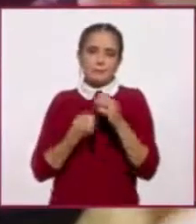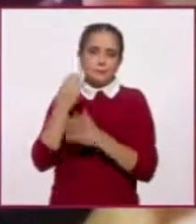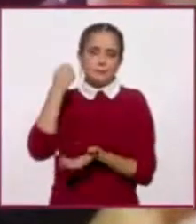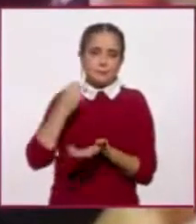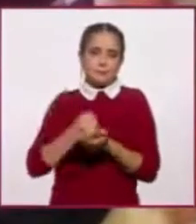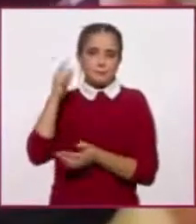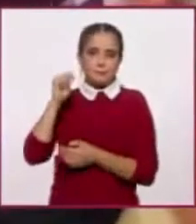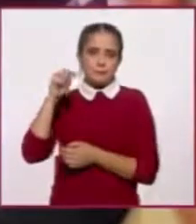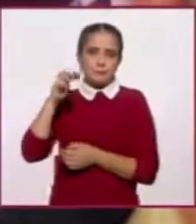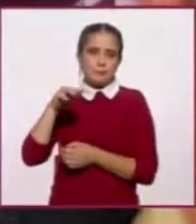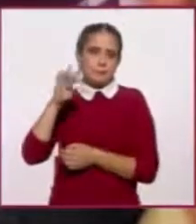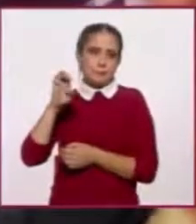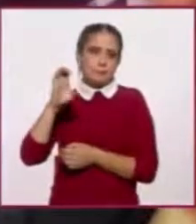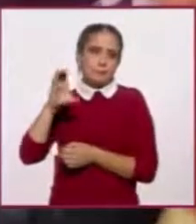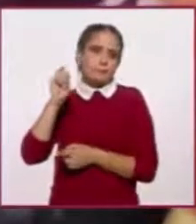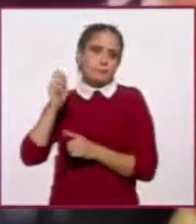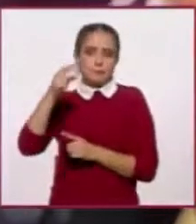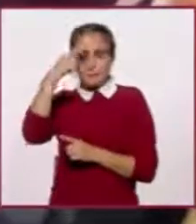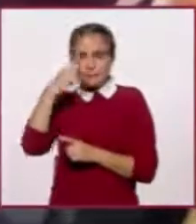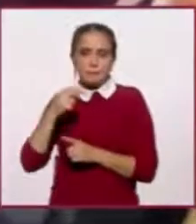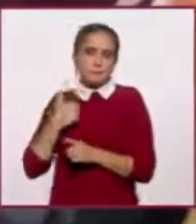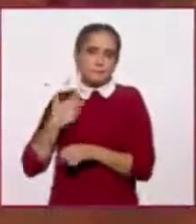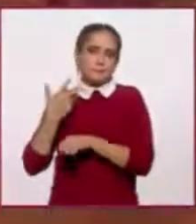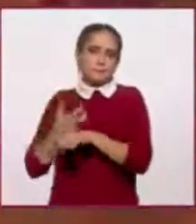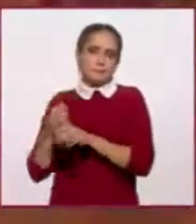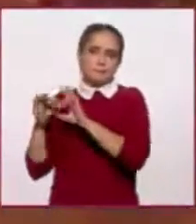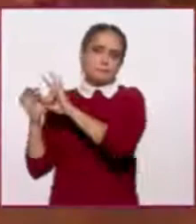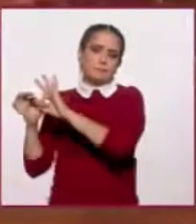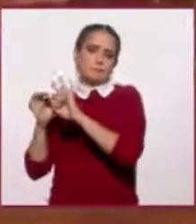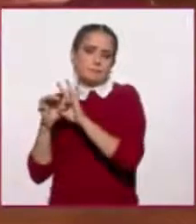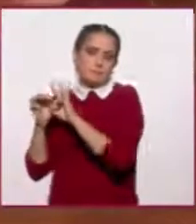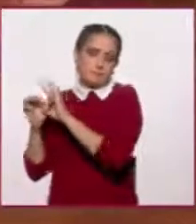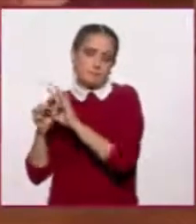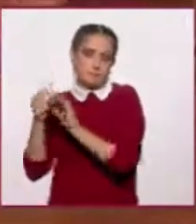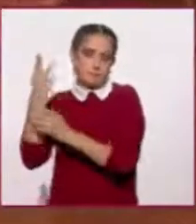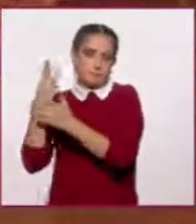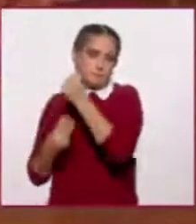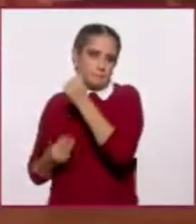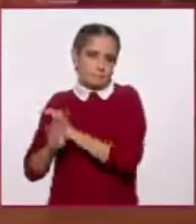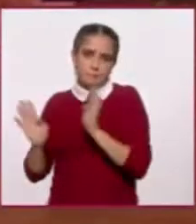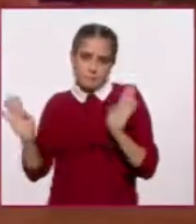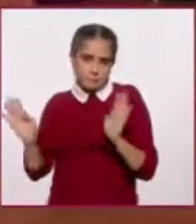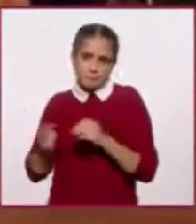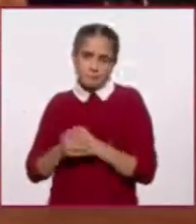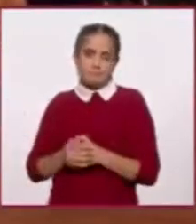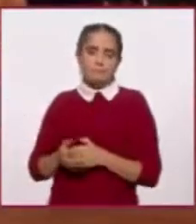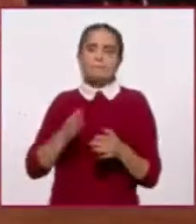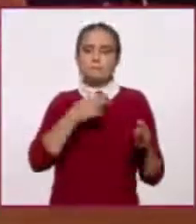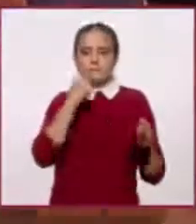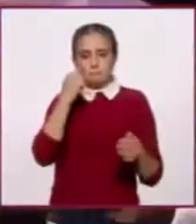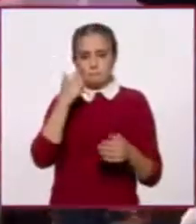visita, pero finalmente, más de la mitad de la gente quiere estar más cerca de Estados Unidos. Siguiente gráfico,